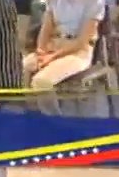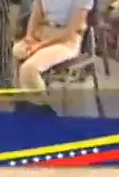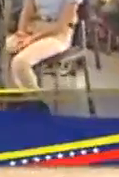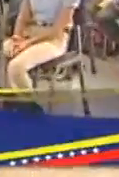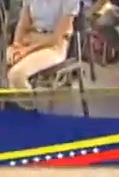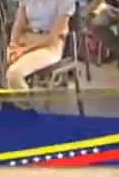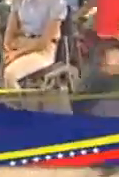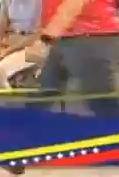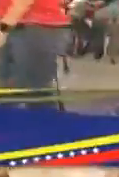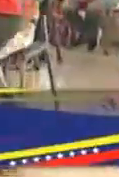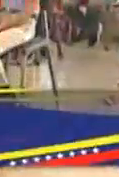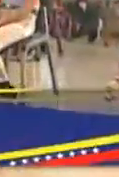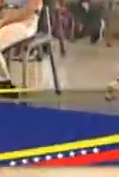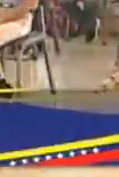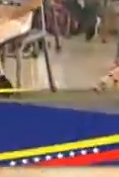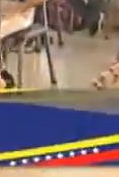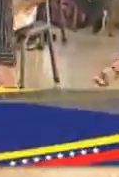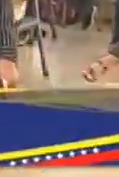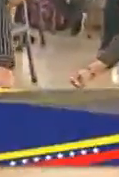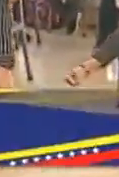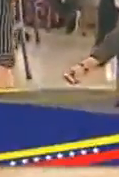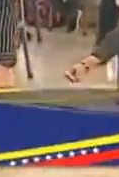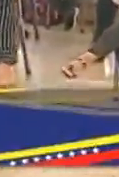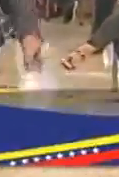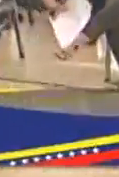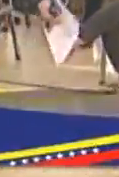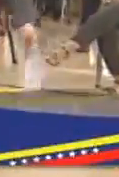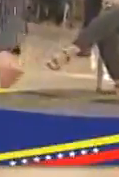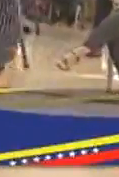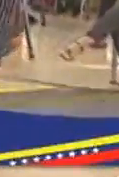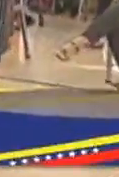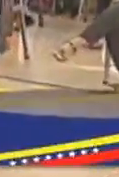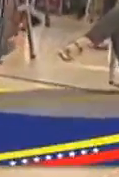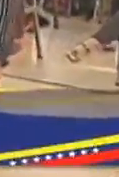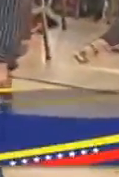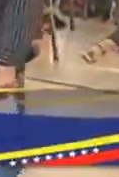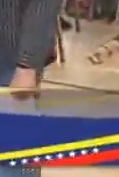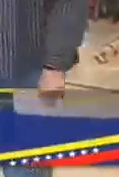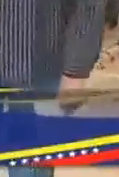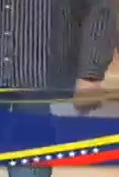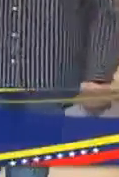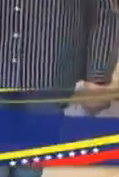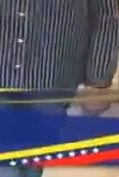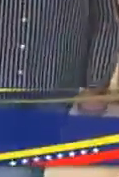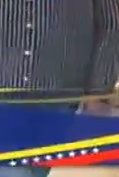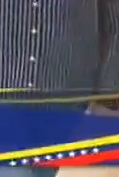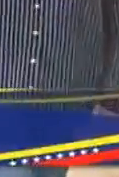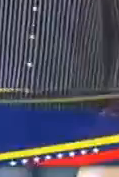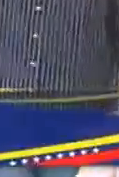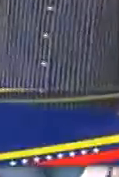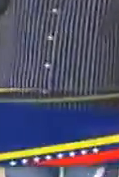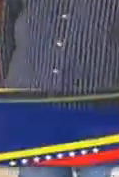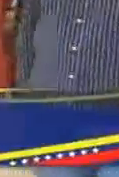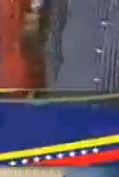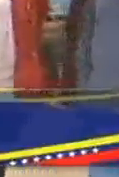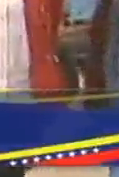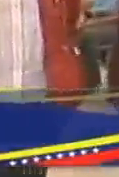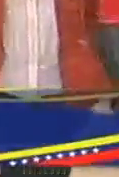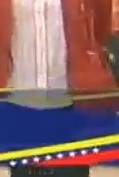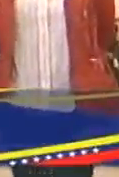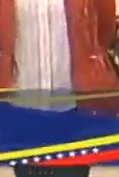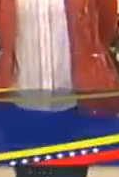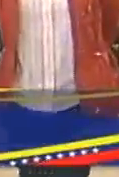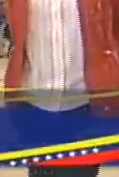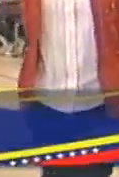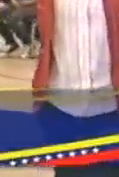iniciamos esta tarea y nos vamos a descansar hasta darle el cumplimiento Carlos gracias presidente saludos a todas y a